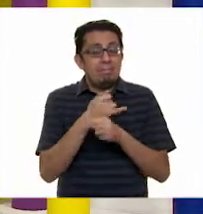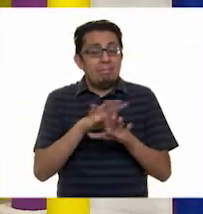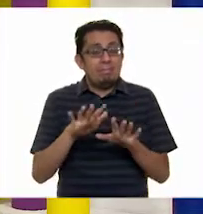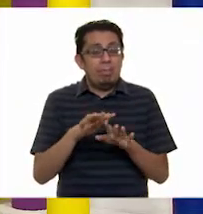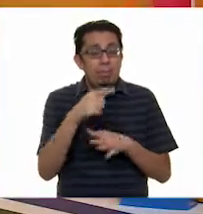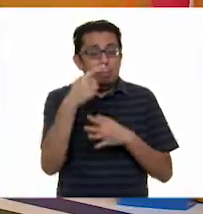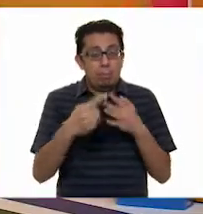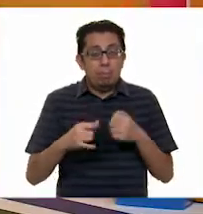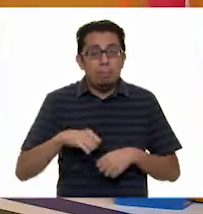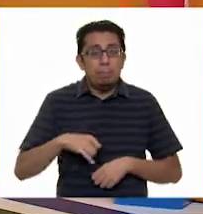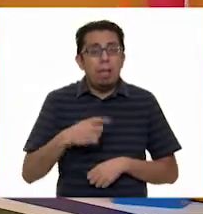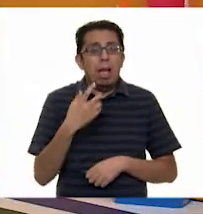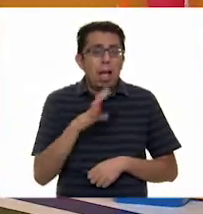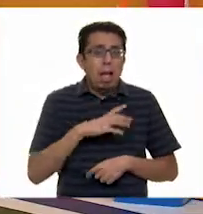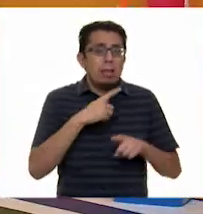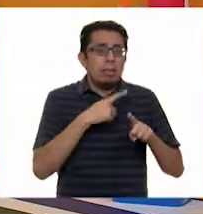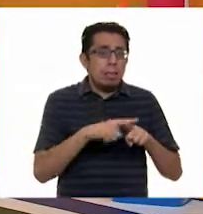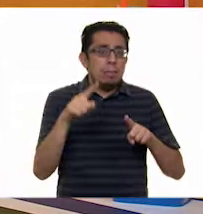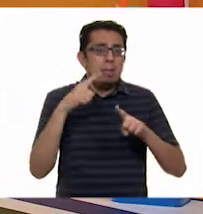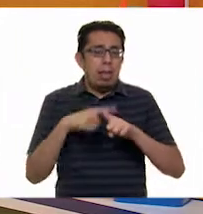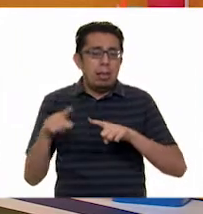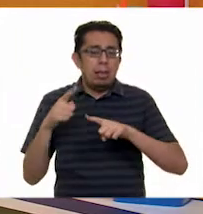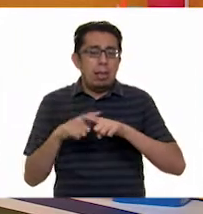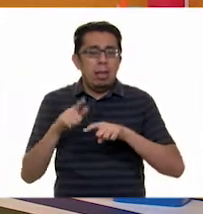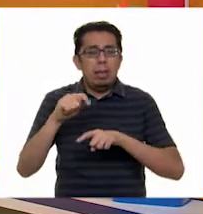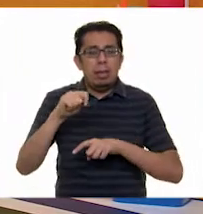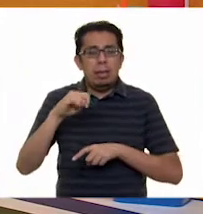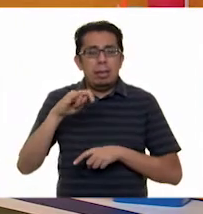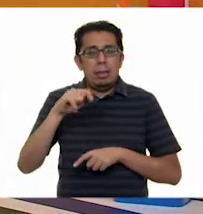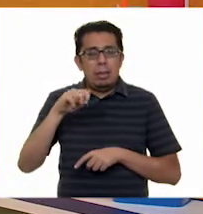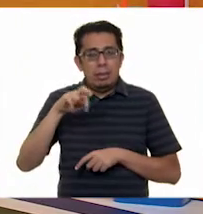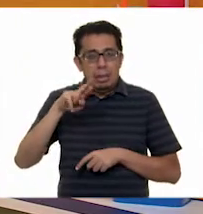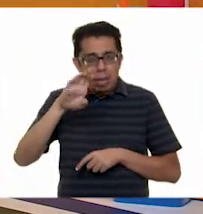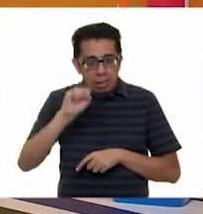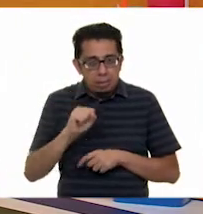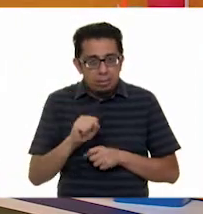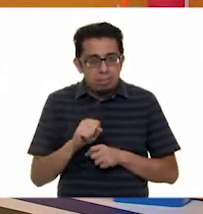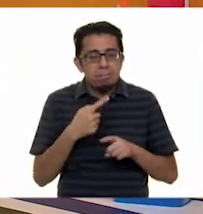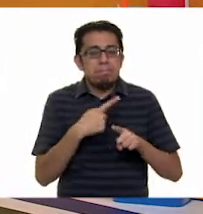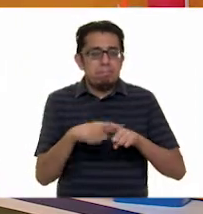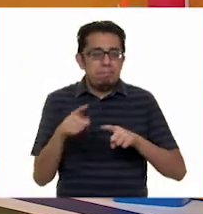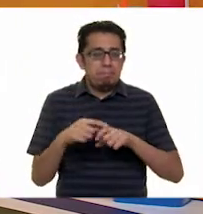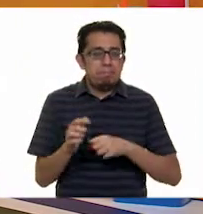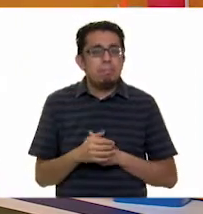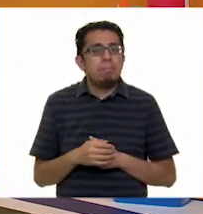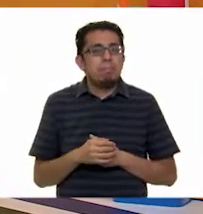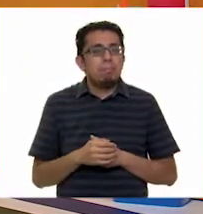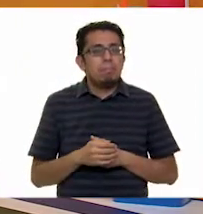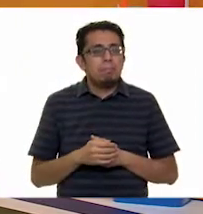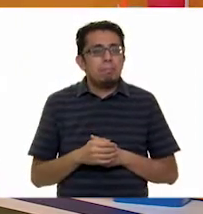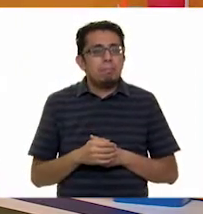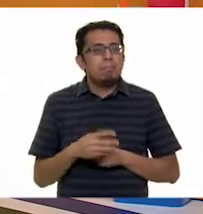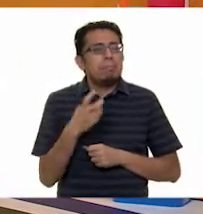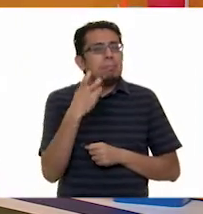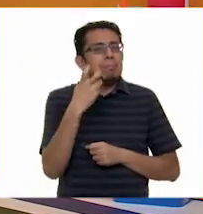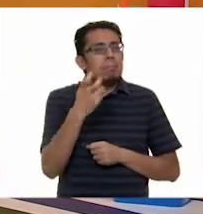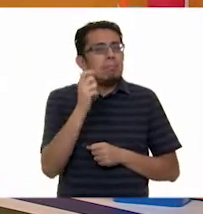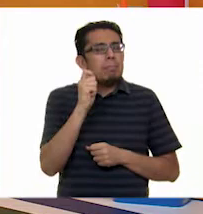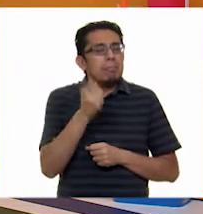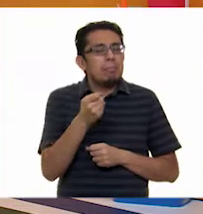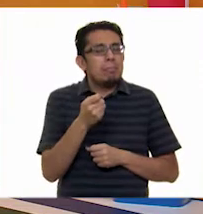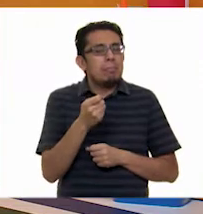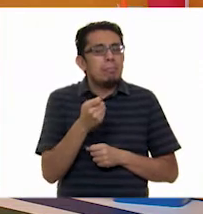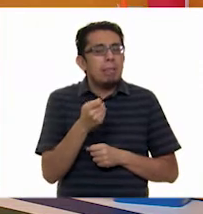Una gran diversidad de tipos de títeres. Y sobre todo esta parte que dice